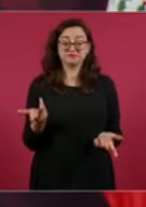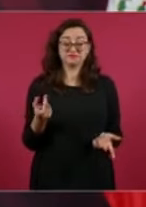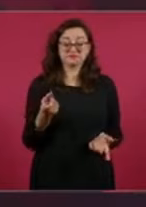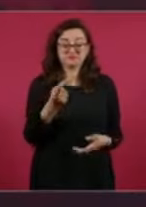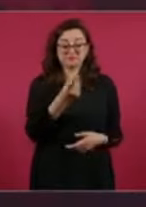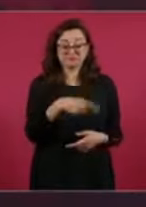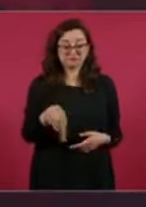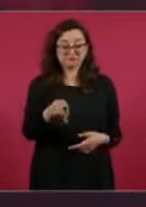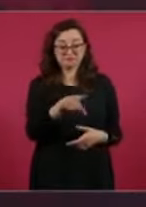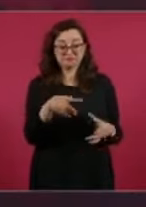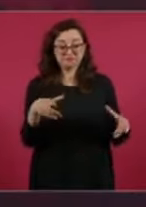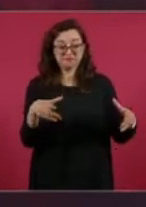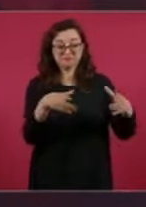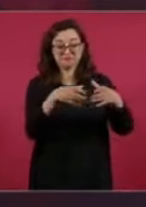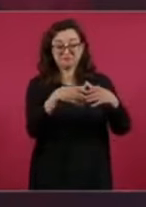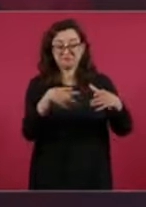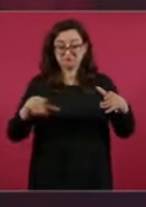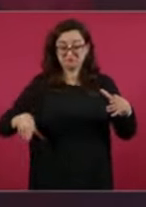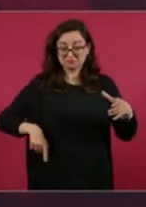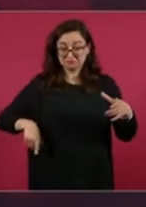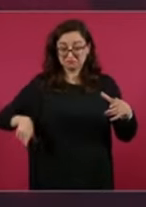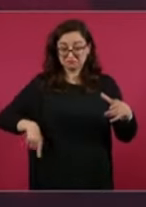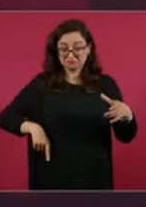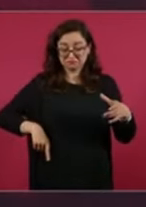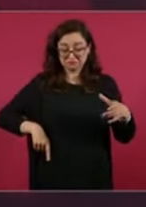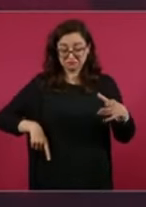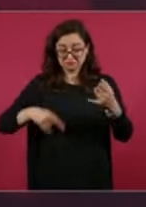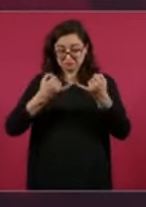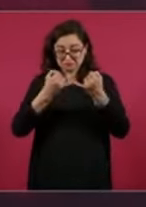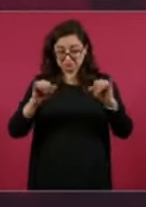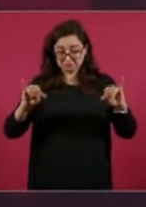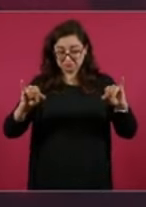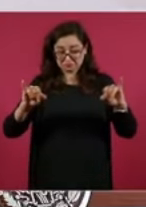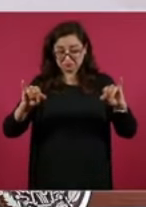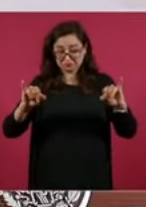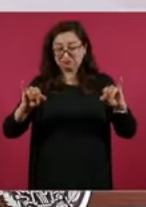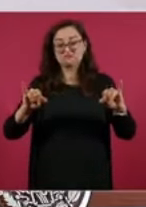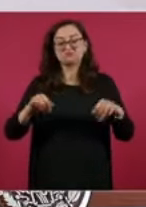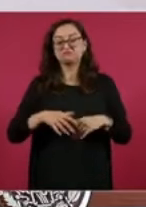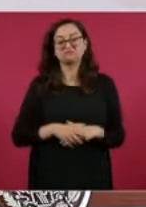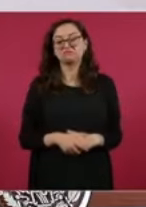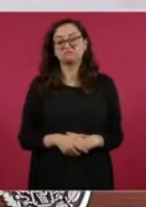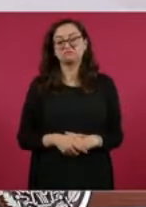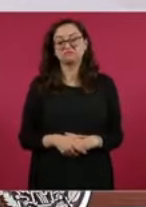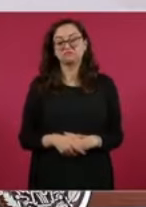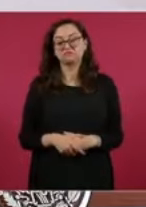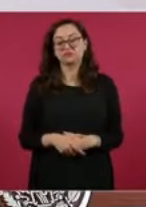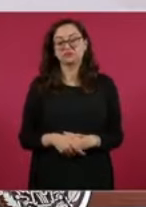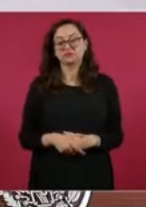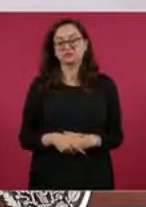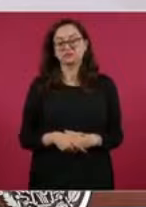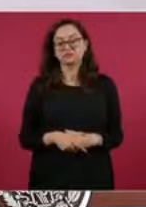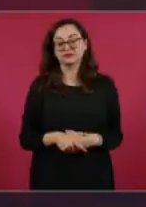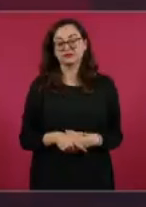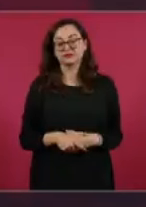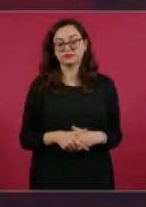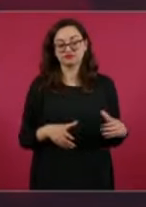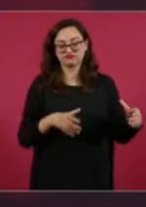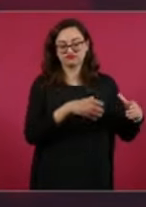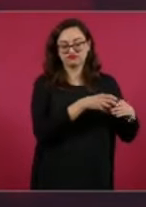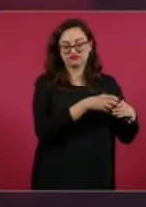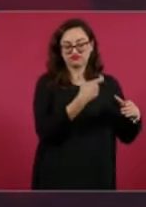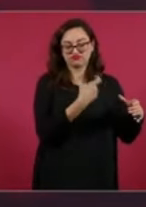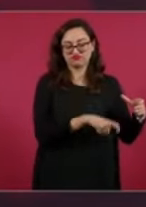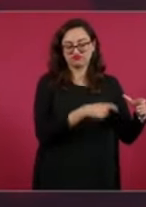recibían órdenes, al final de cuentas, no eran